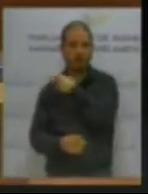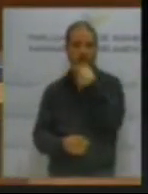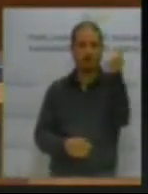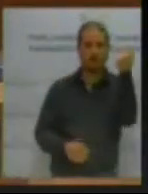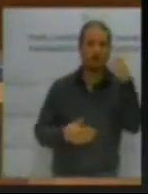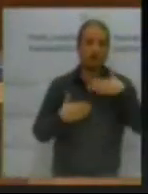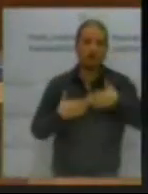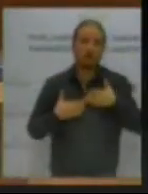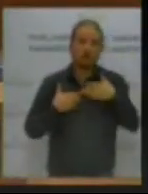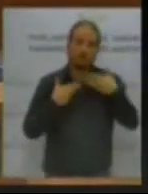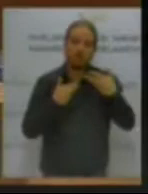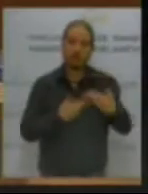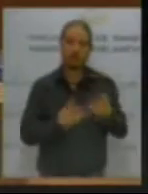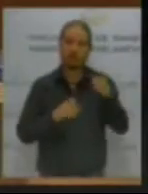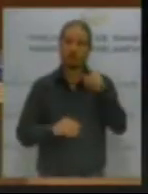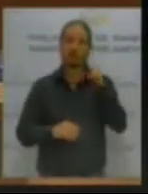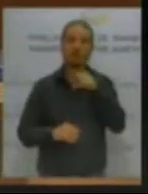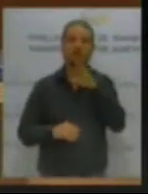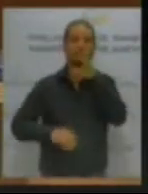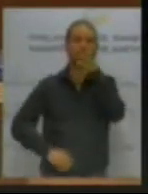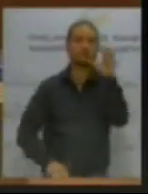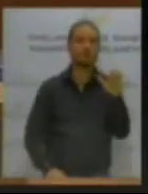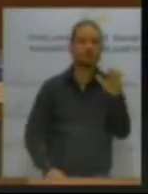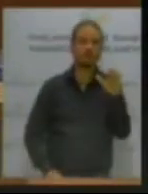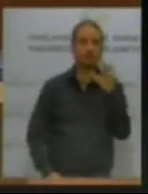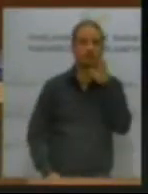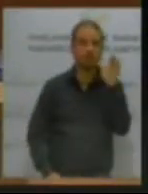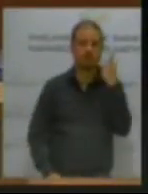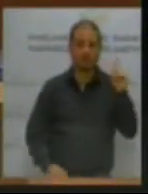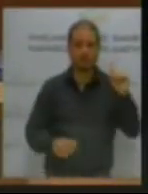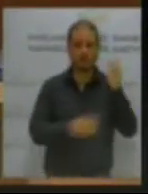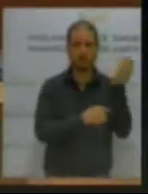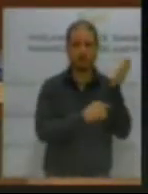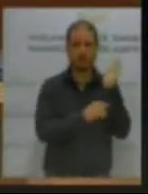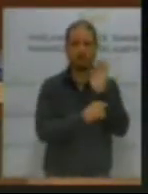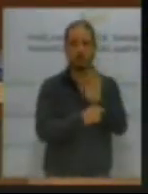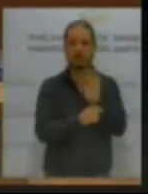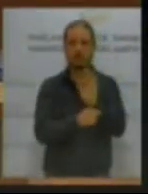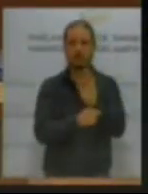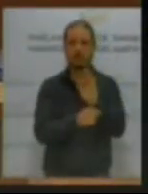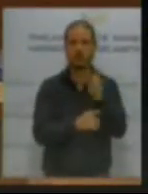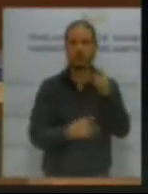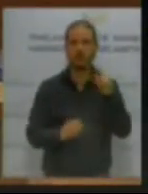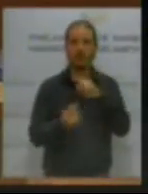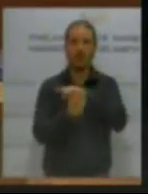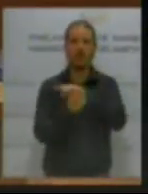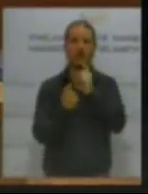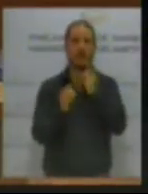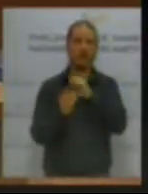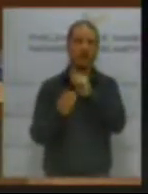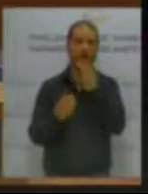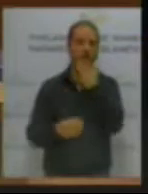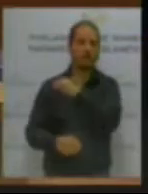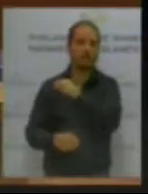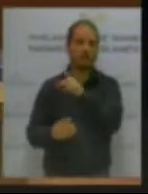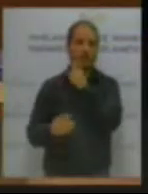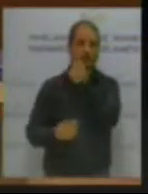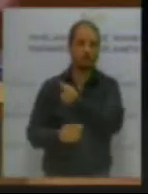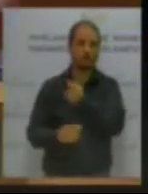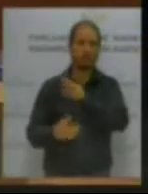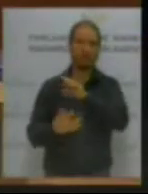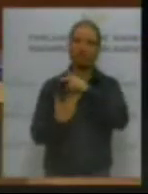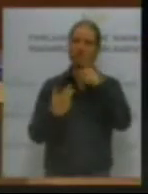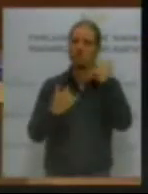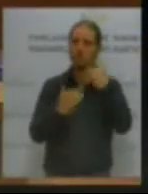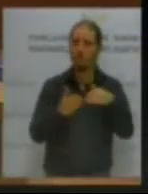lo siento, pero eso le pasa cuando se presenta la enmienda a la totalidad, a la última. Si la presenta a la última, habla a la última. Entonces,